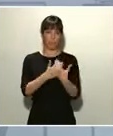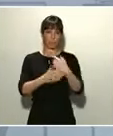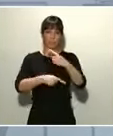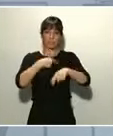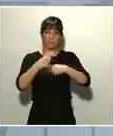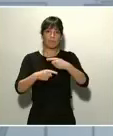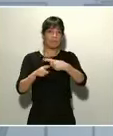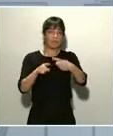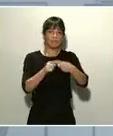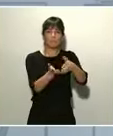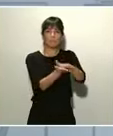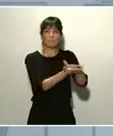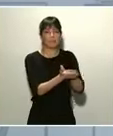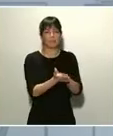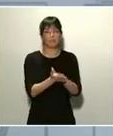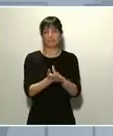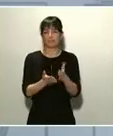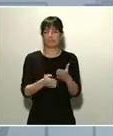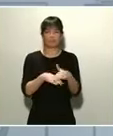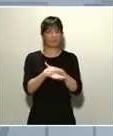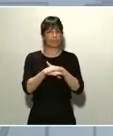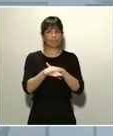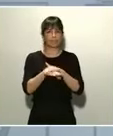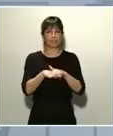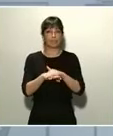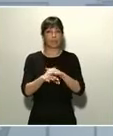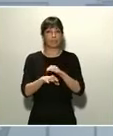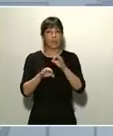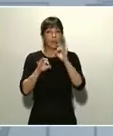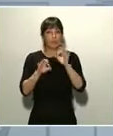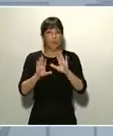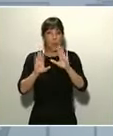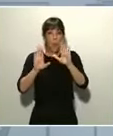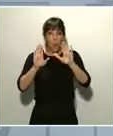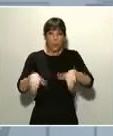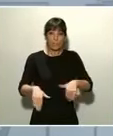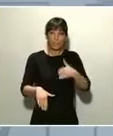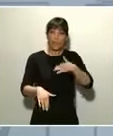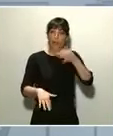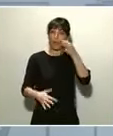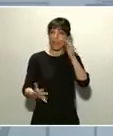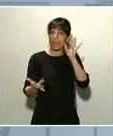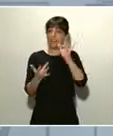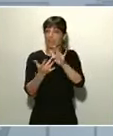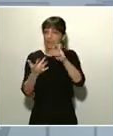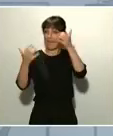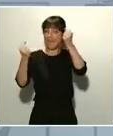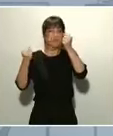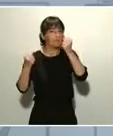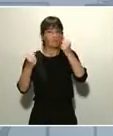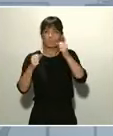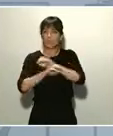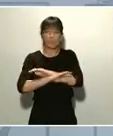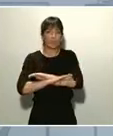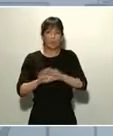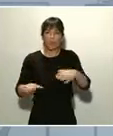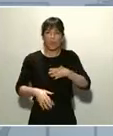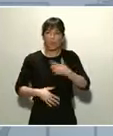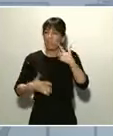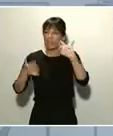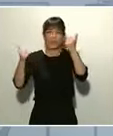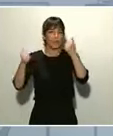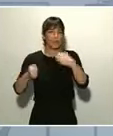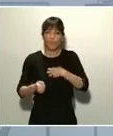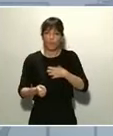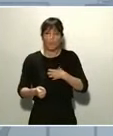además esta amputación sin el consuelo del último contacto y de la última despedida. También quiero trasladar